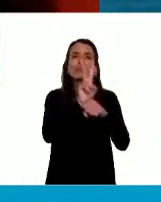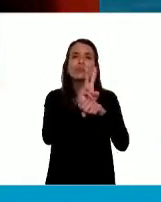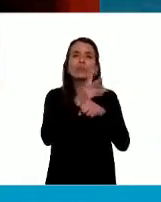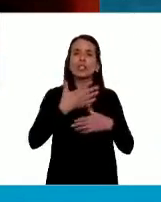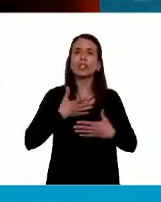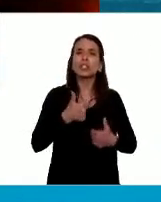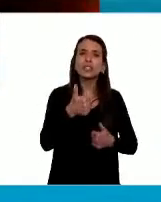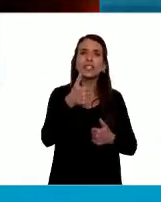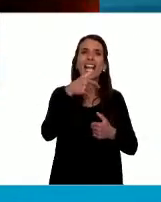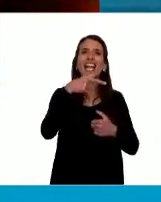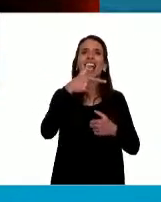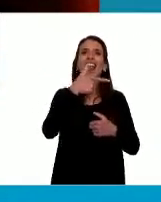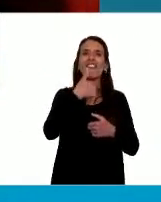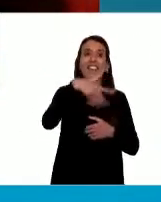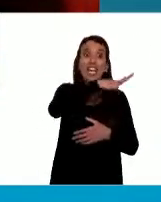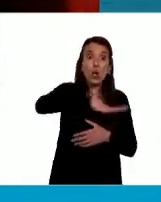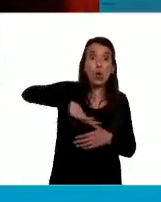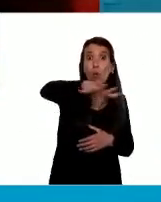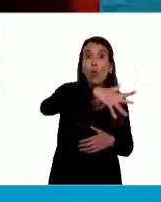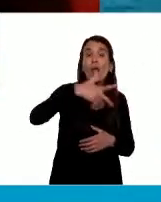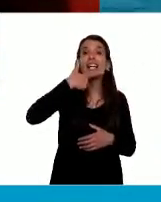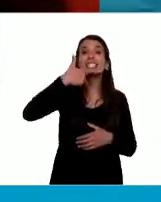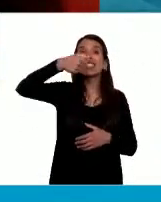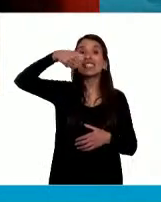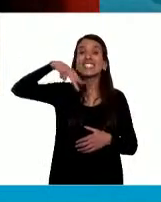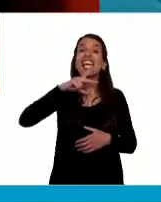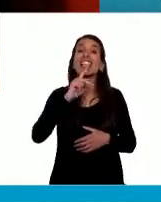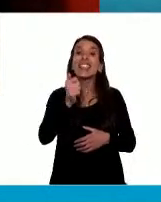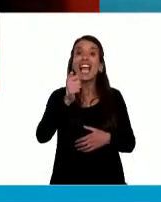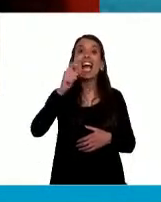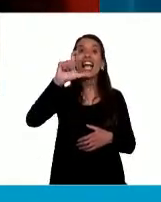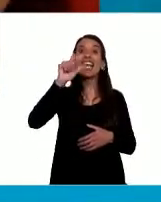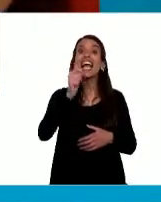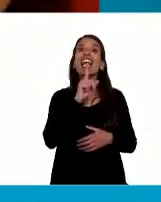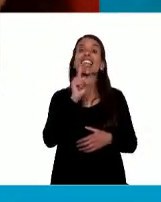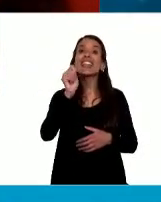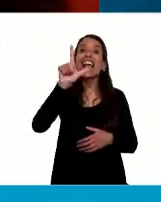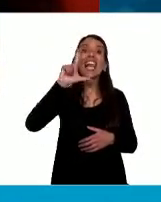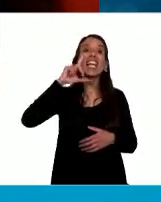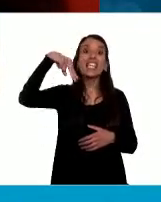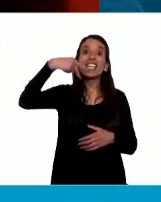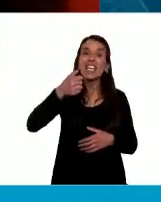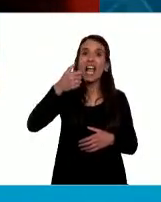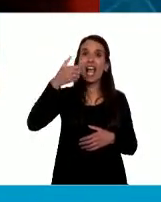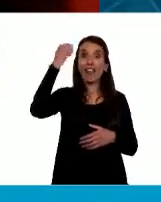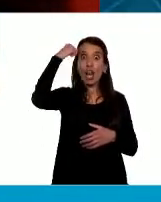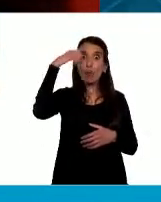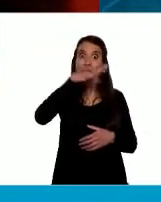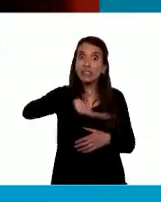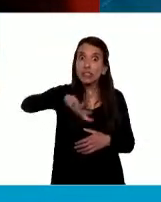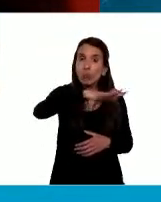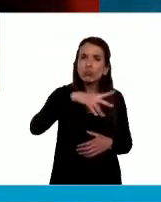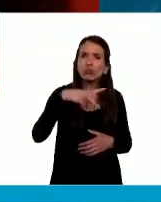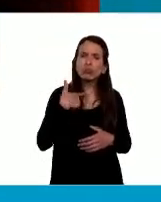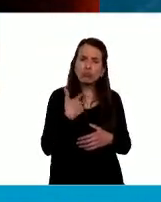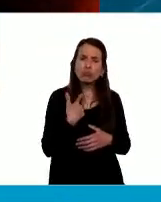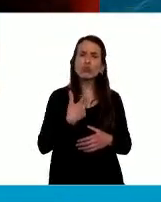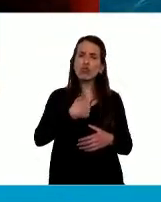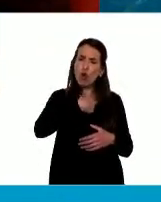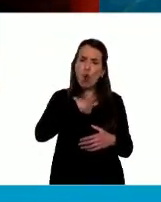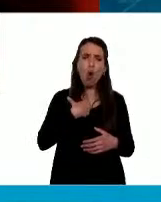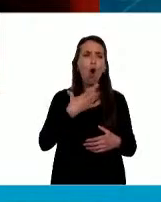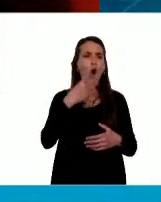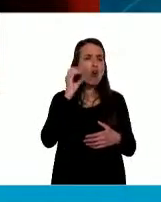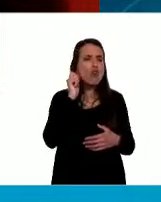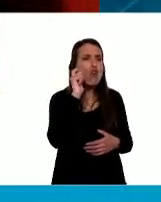Santa Catalina de Lomas de Zamora, tuve oportunidad de hablar con el ingeniero